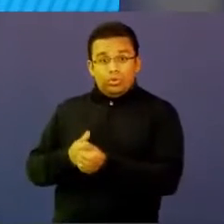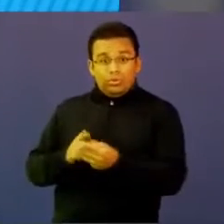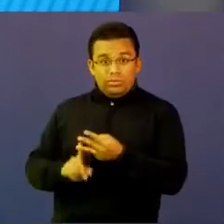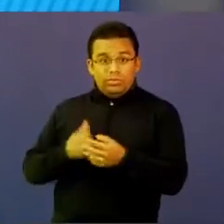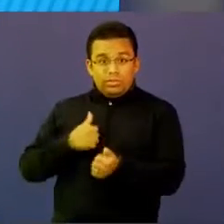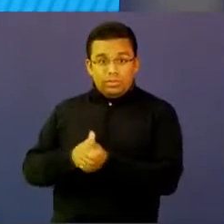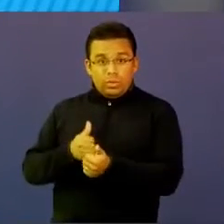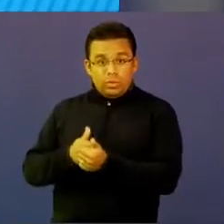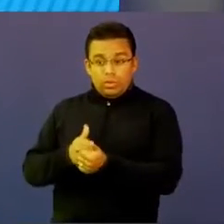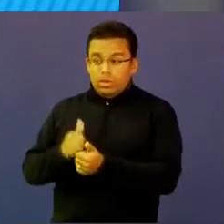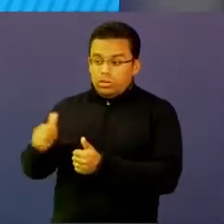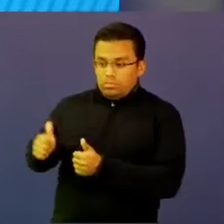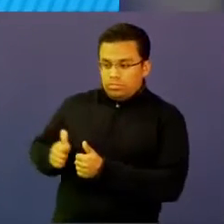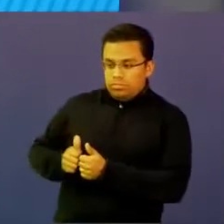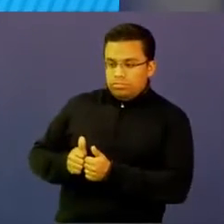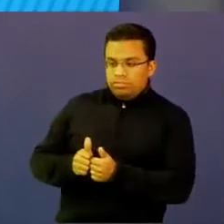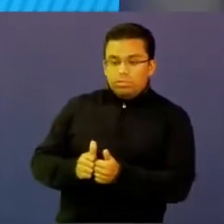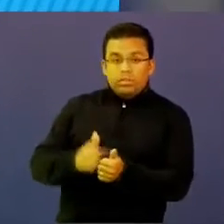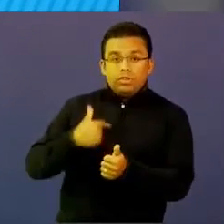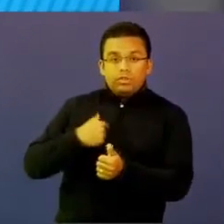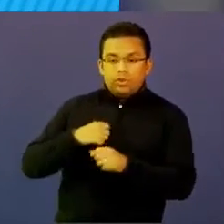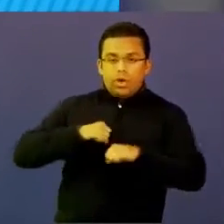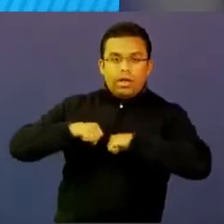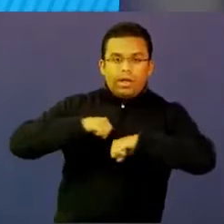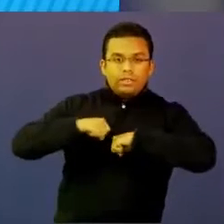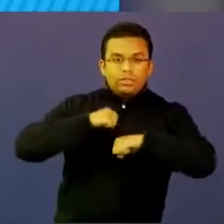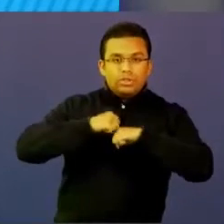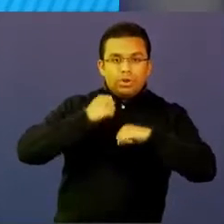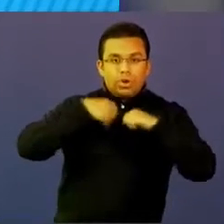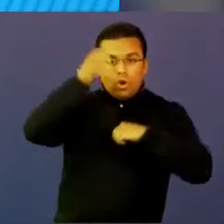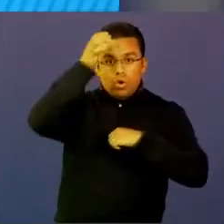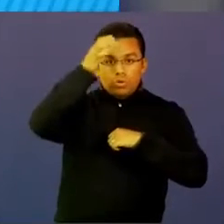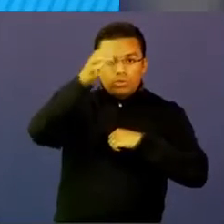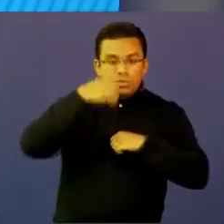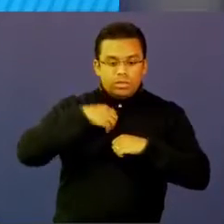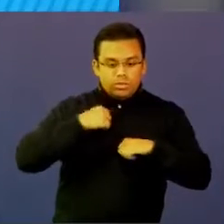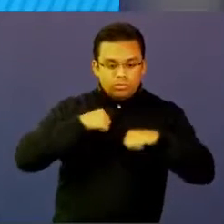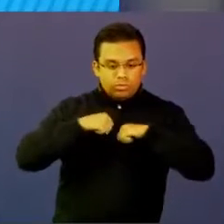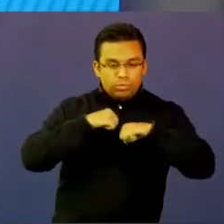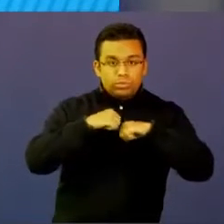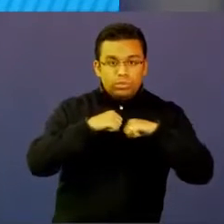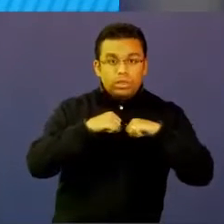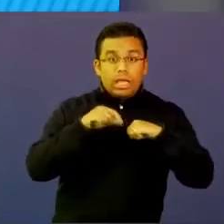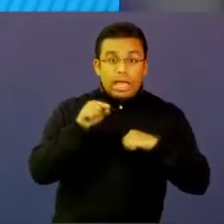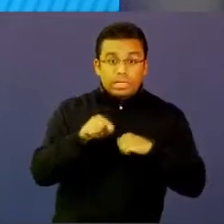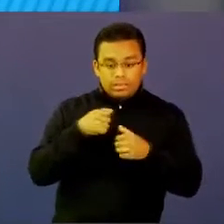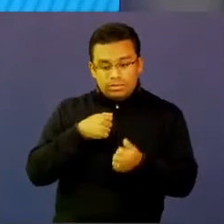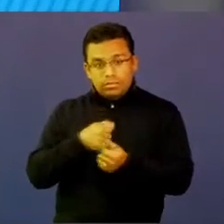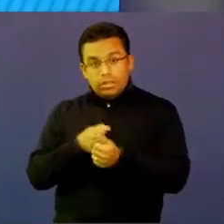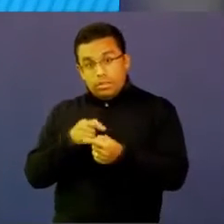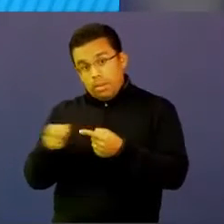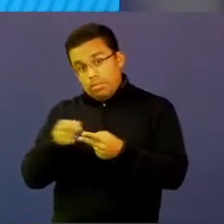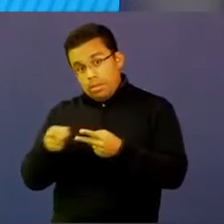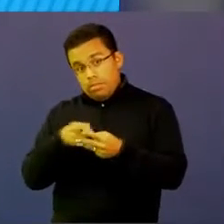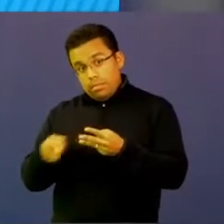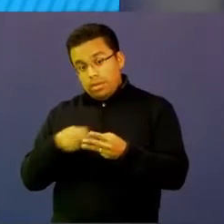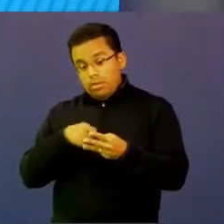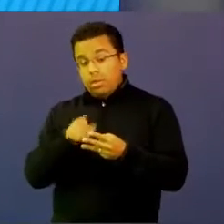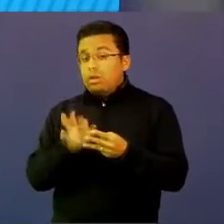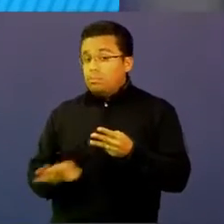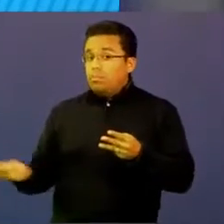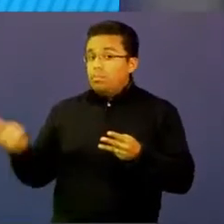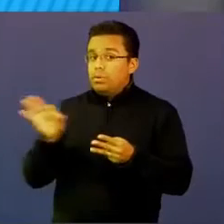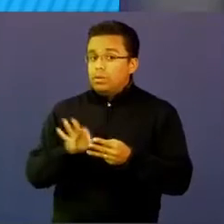en el proceso que le estoy haciendo de gestión al conocimiento. Esa es una línea muy interesante que surge en este momento en los procesos de